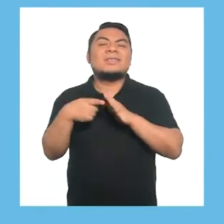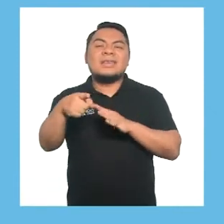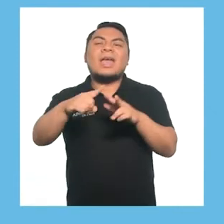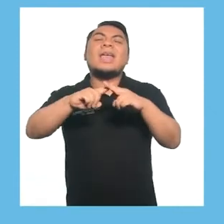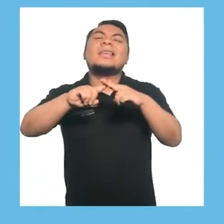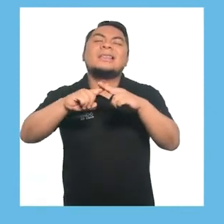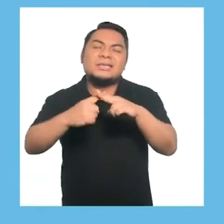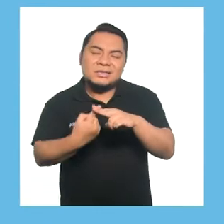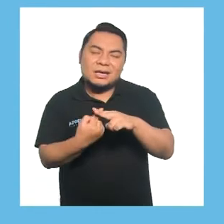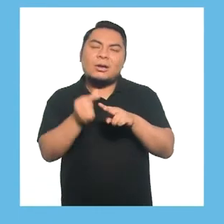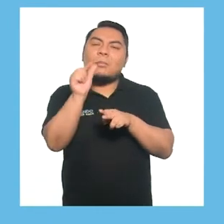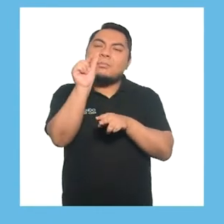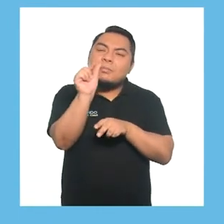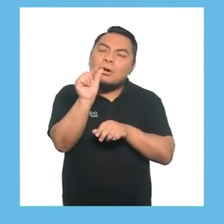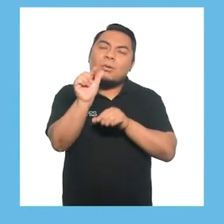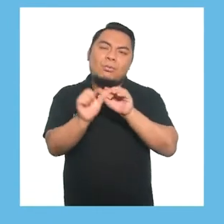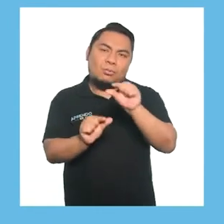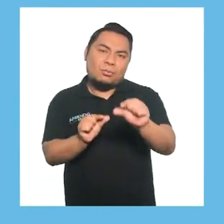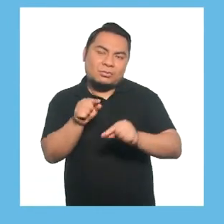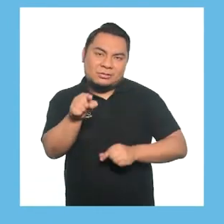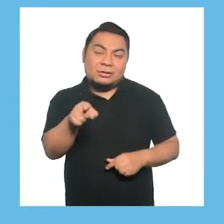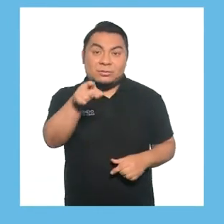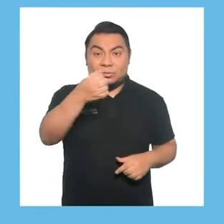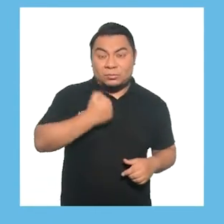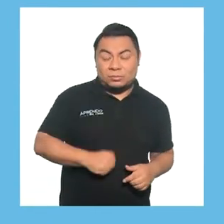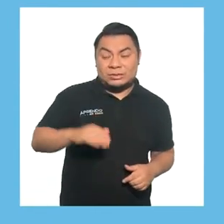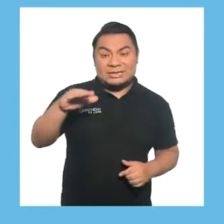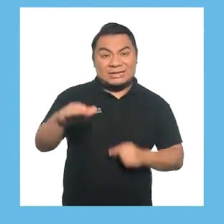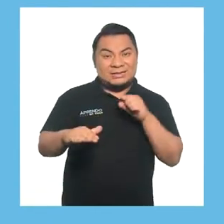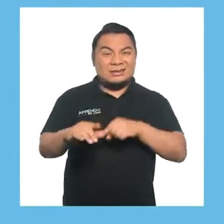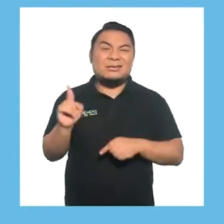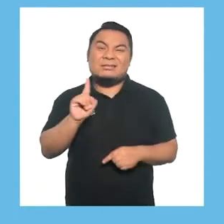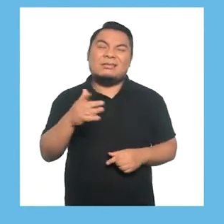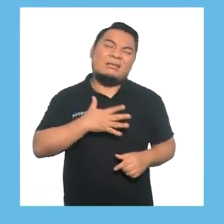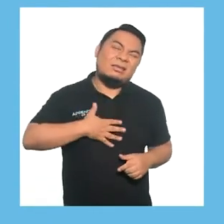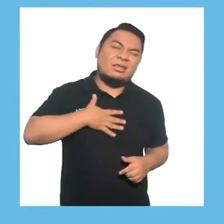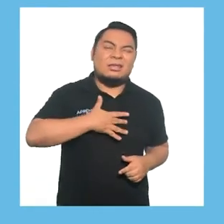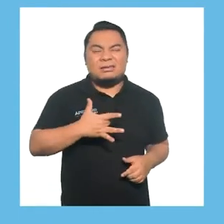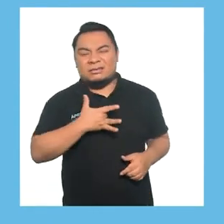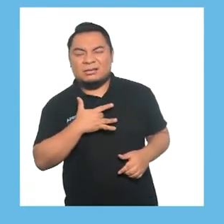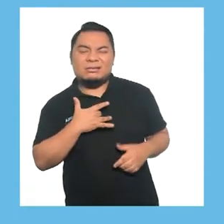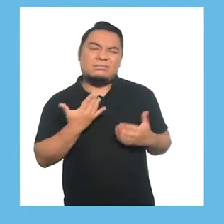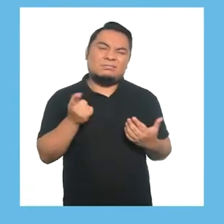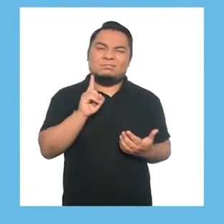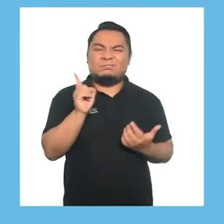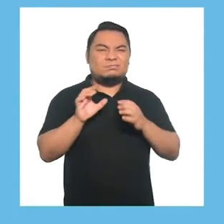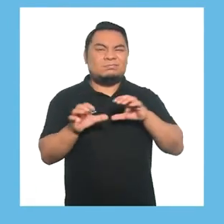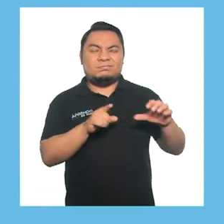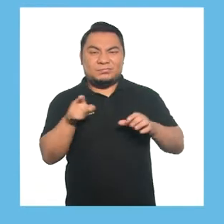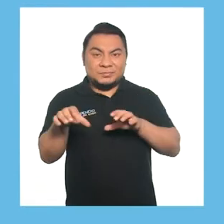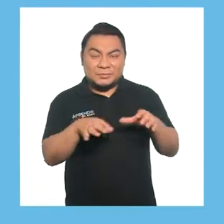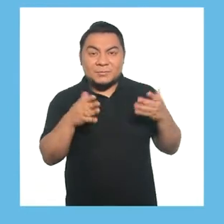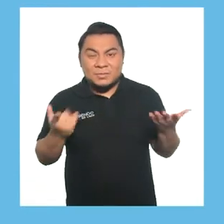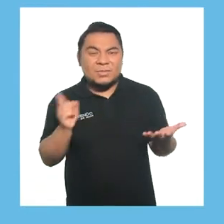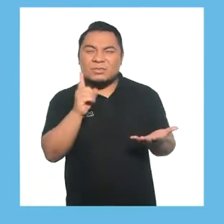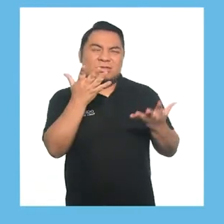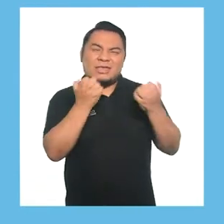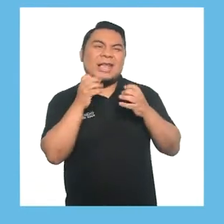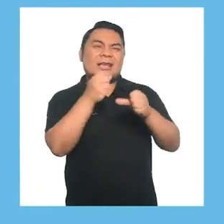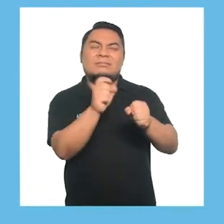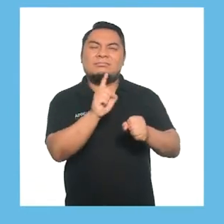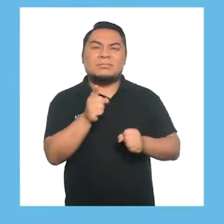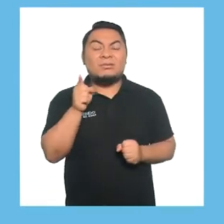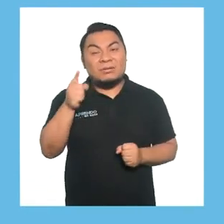iniciando el aprendizaje. Si tu niña o niño no se sintió cómodo realizando esta actividad, no